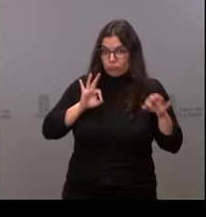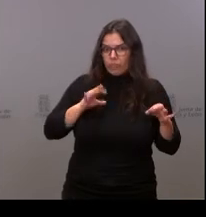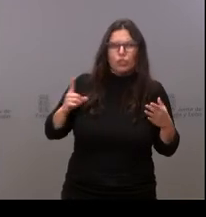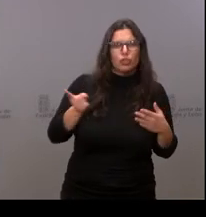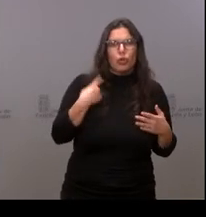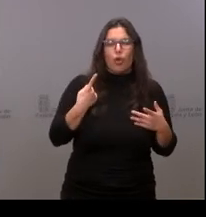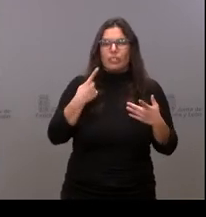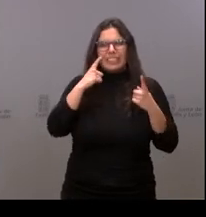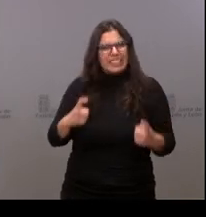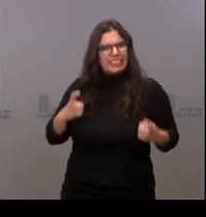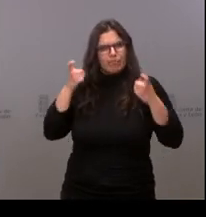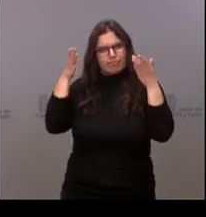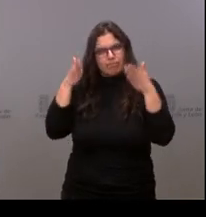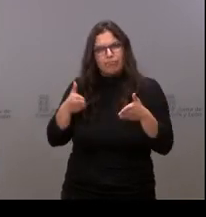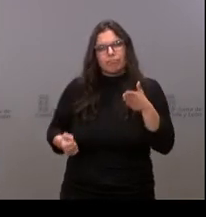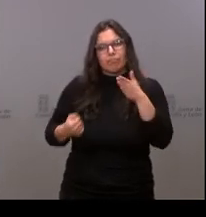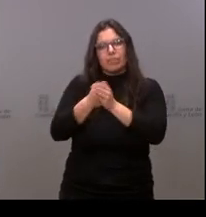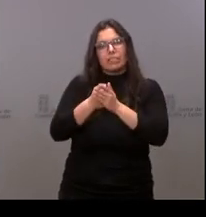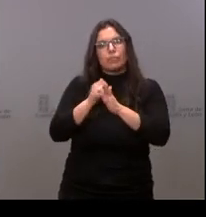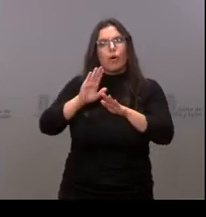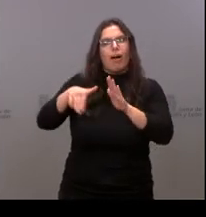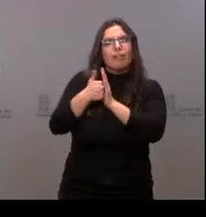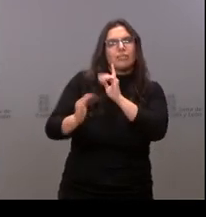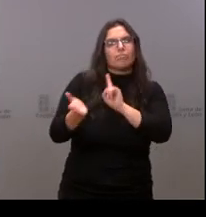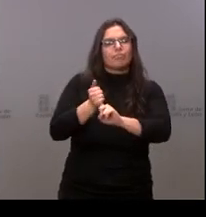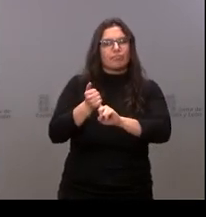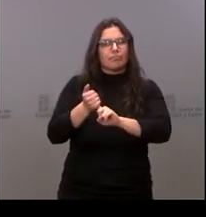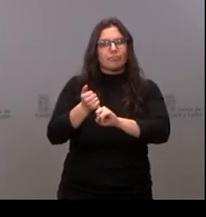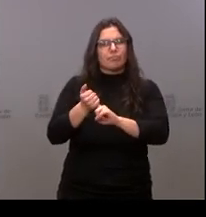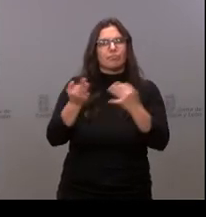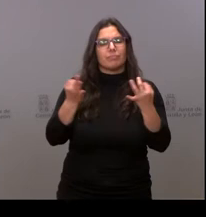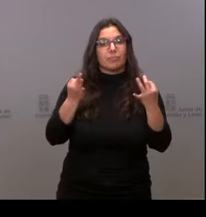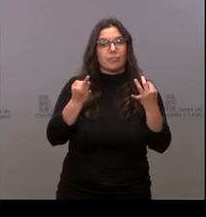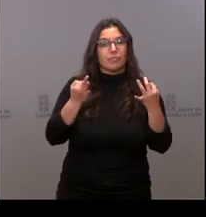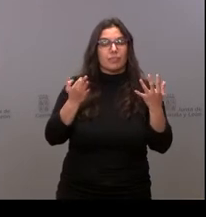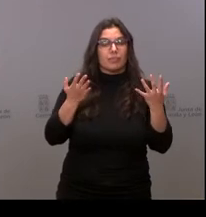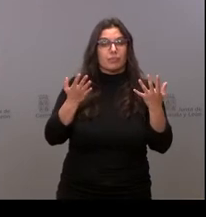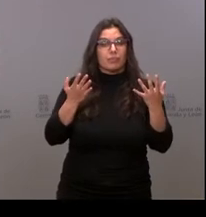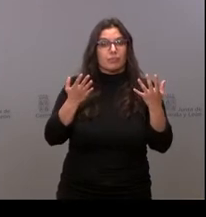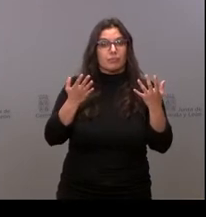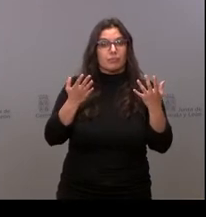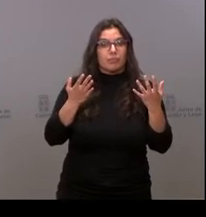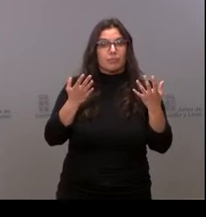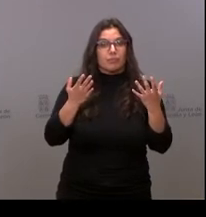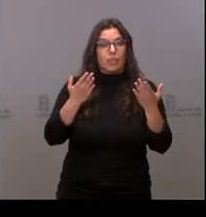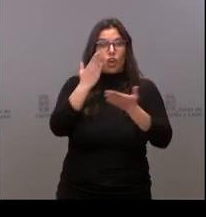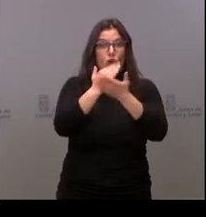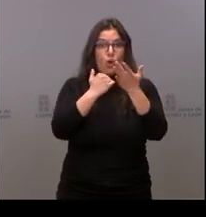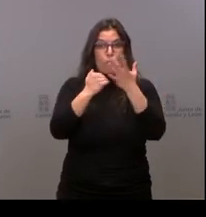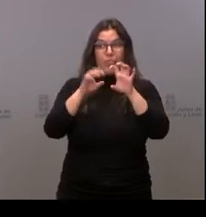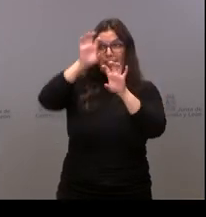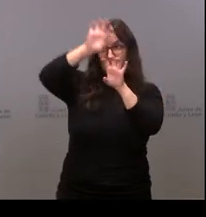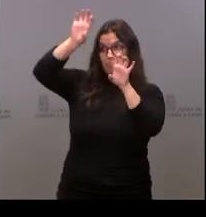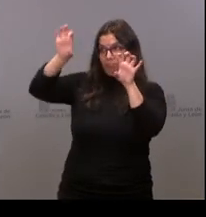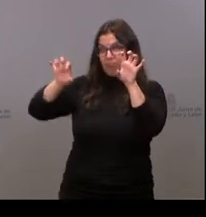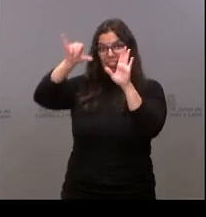nuestro empeño en conseguir que las comunidades autónomas vecinas, hemos